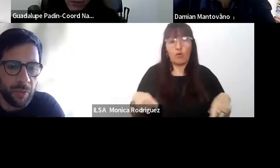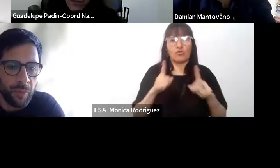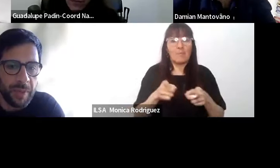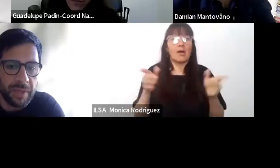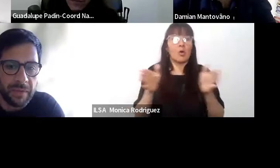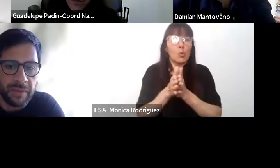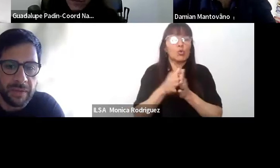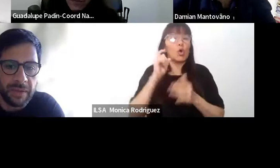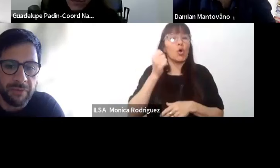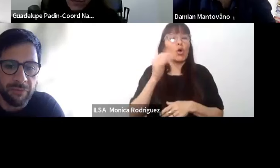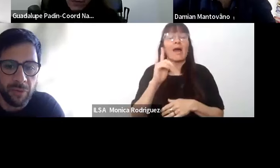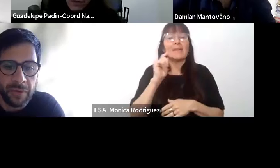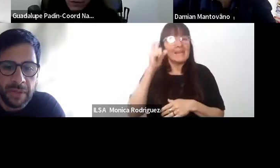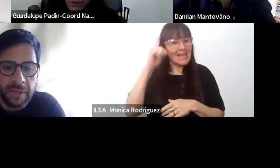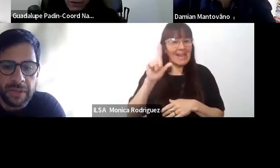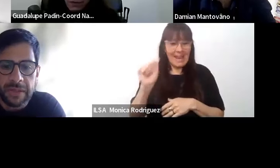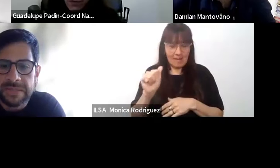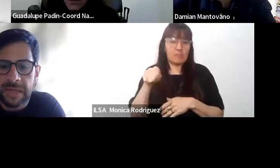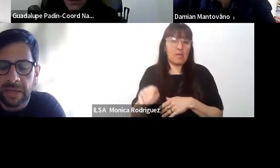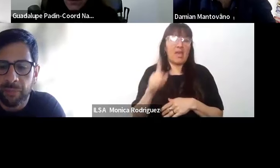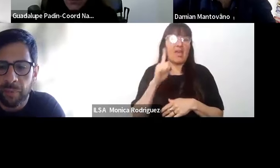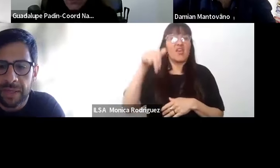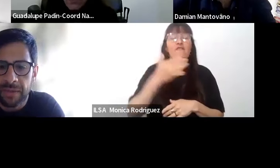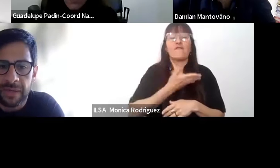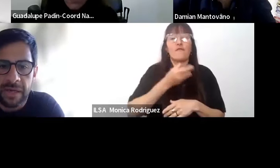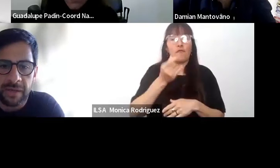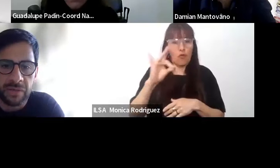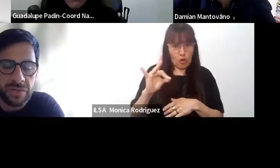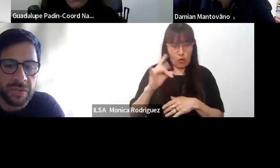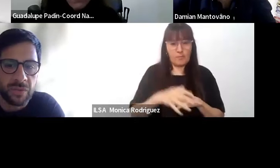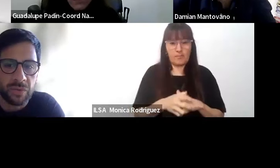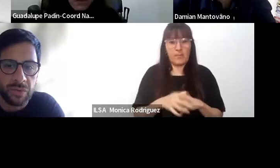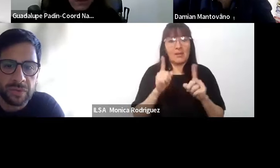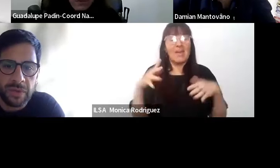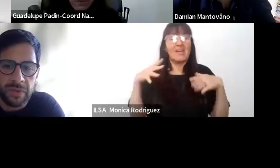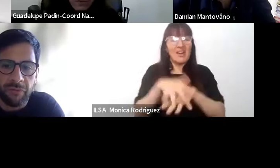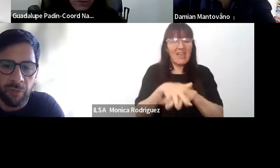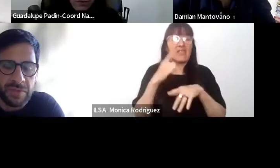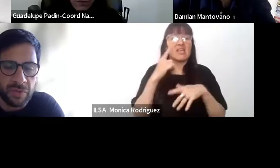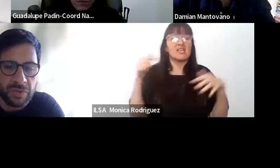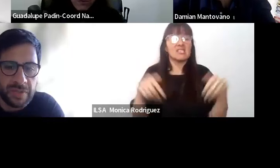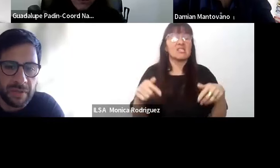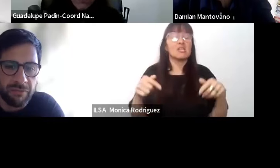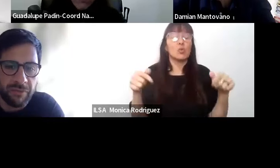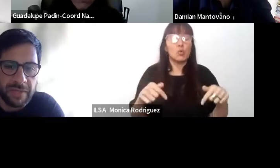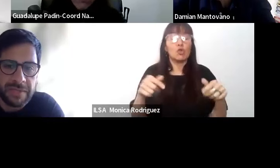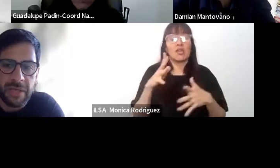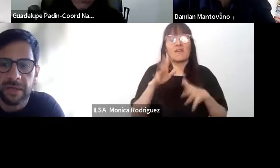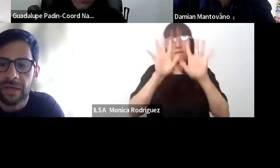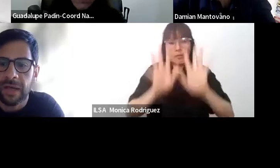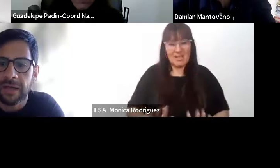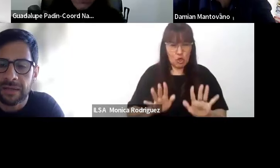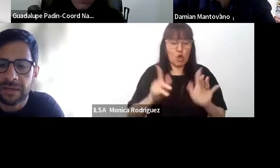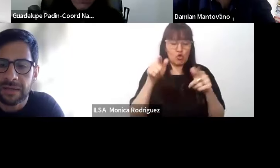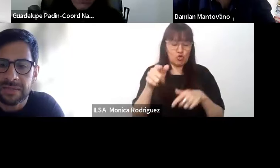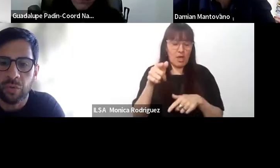Giordano por parte de Linfod y Elsa Lang por parte de la red de los Institutos de Formación Docente de Francia